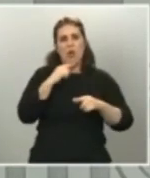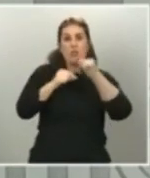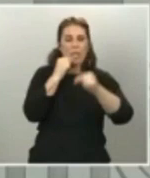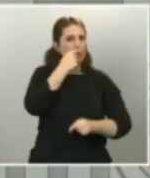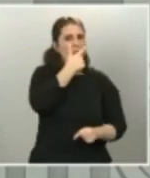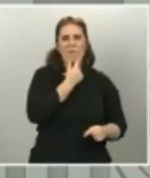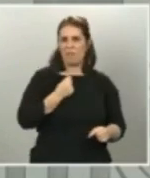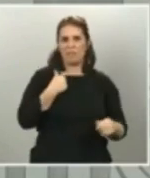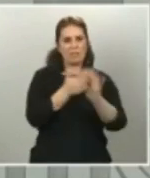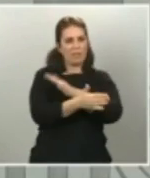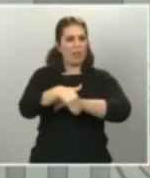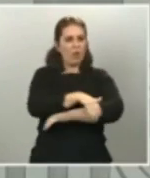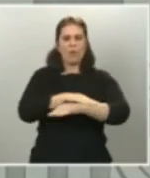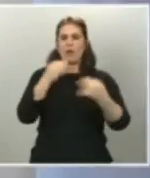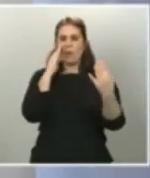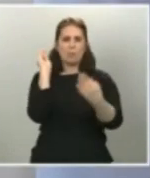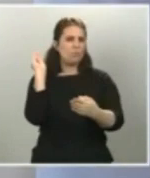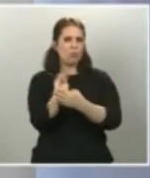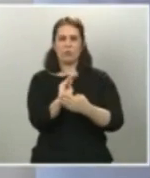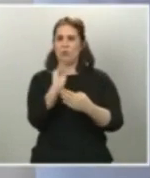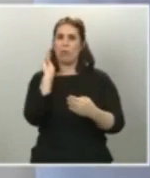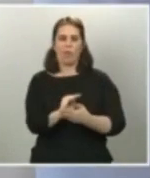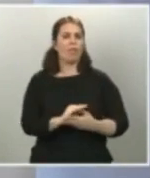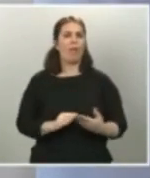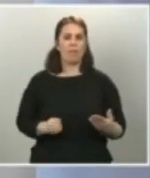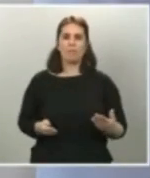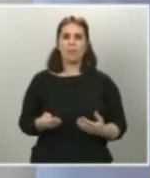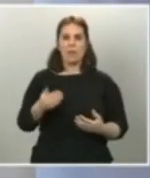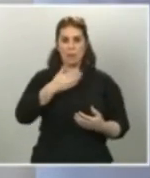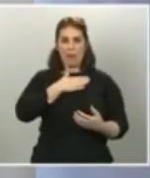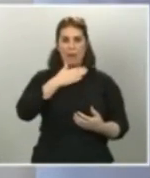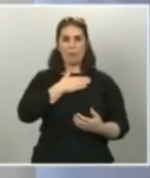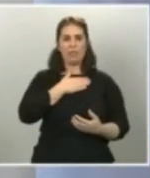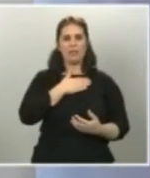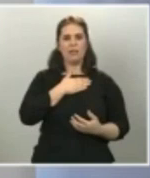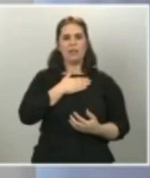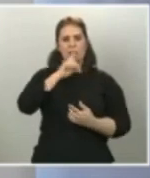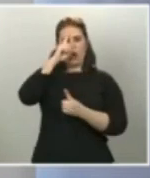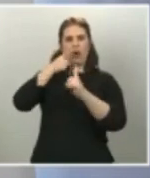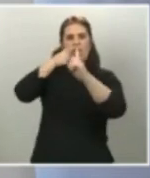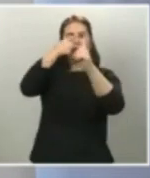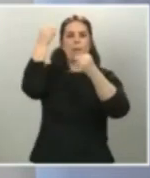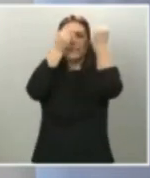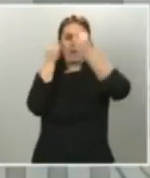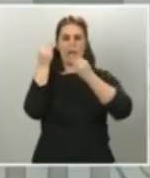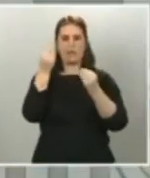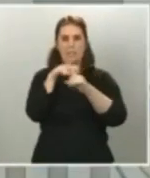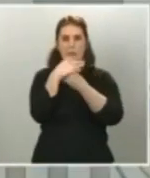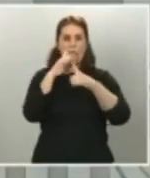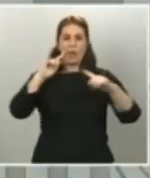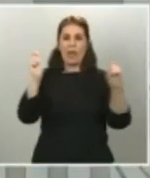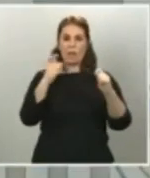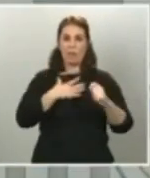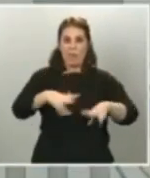muchísima, muchísima prudencia. A mí me parece que el horizonte de pensar que el estado de alarma puede acabar en 15 días es un horizonte muy